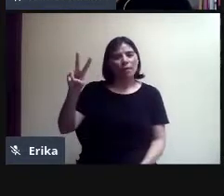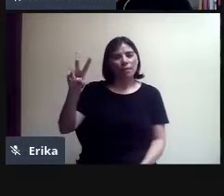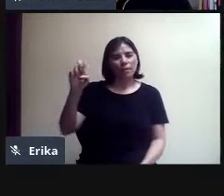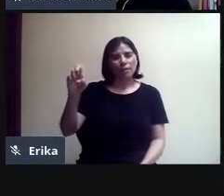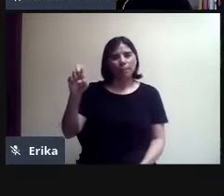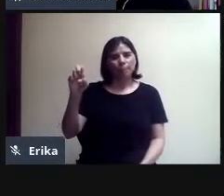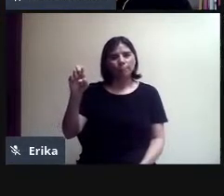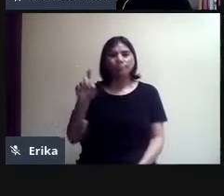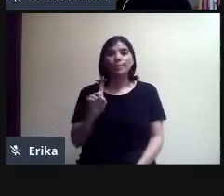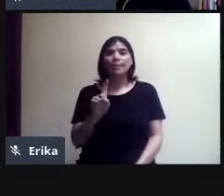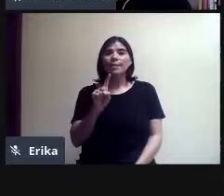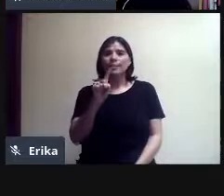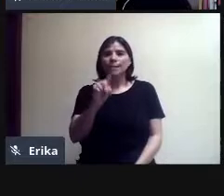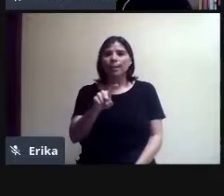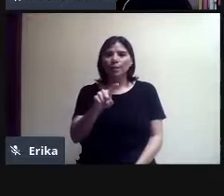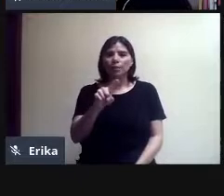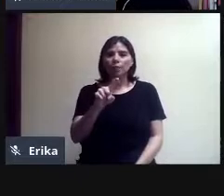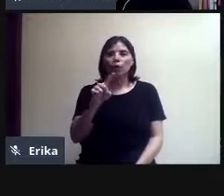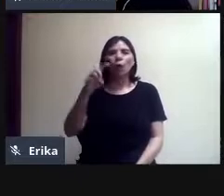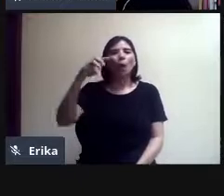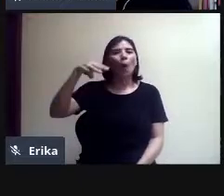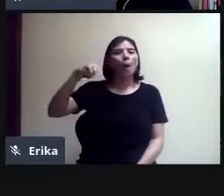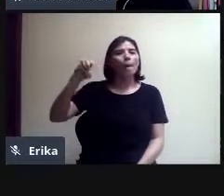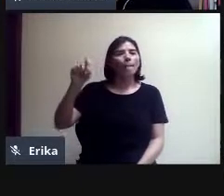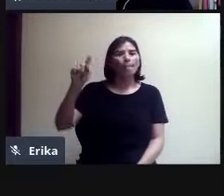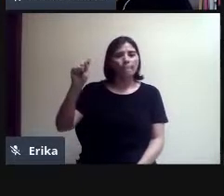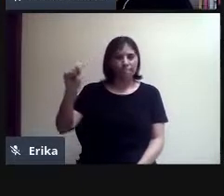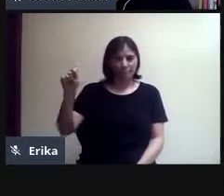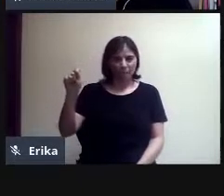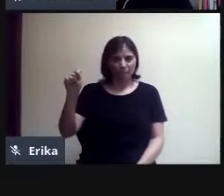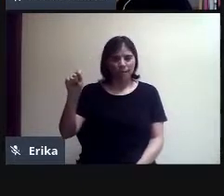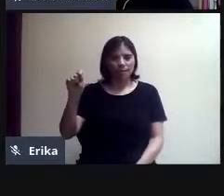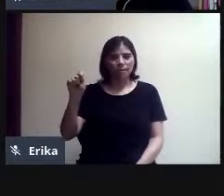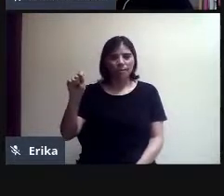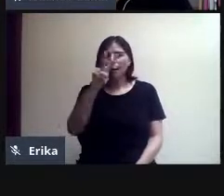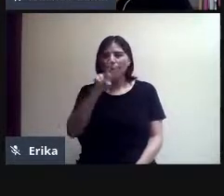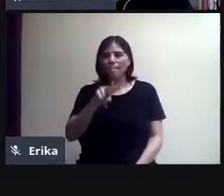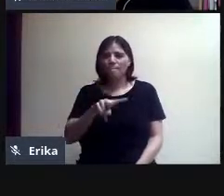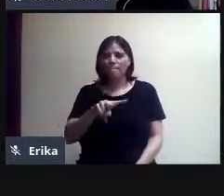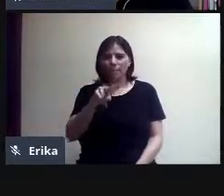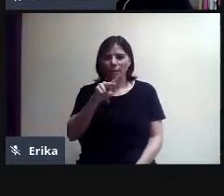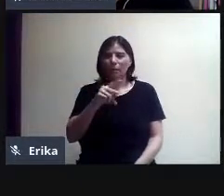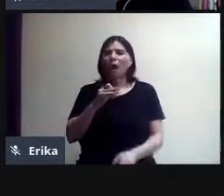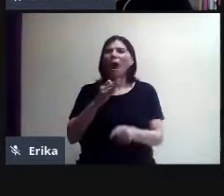Y de paso les voy a mostrar, yo tengo en el calendario una videollamada